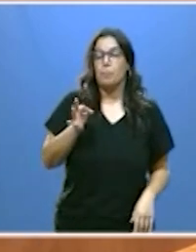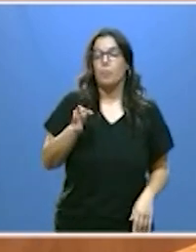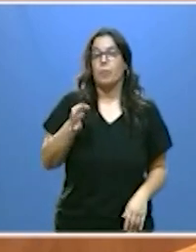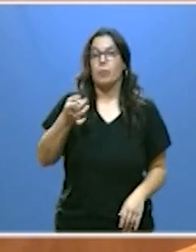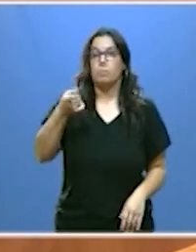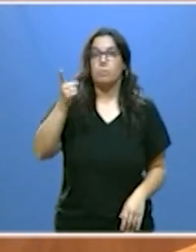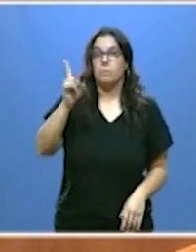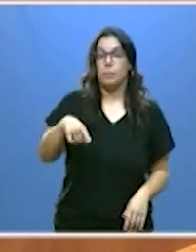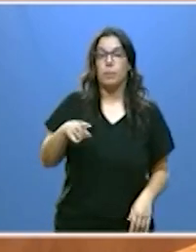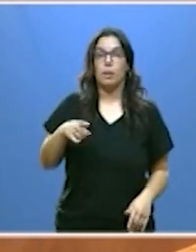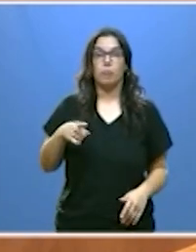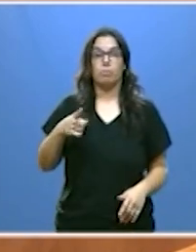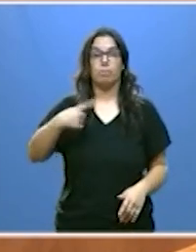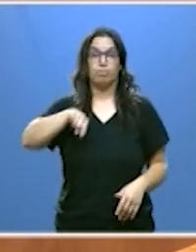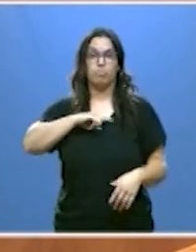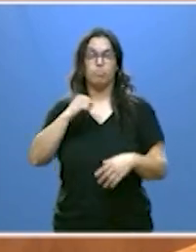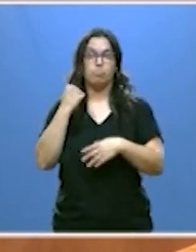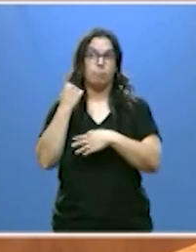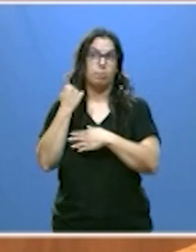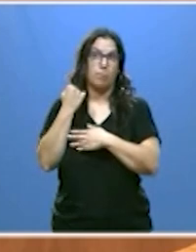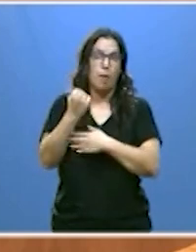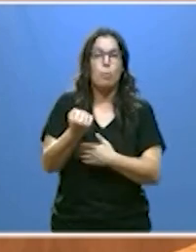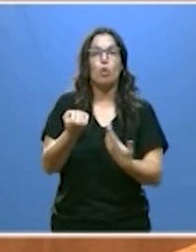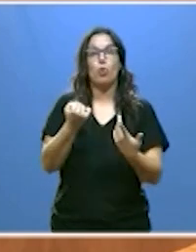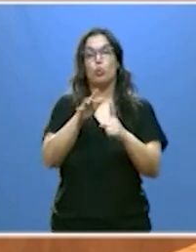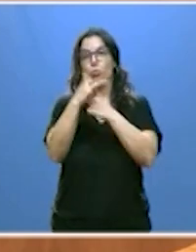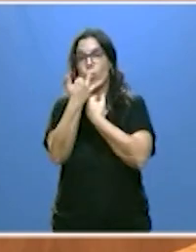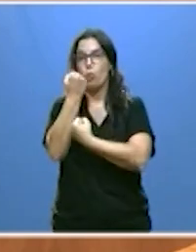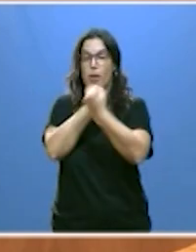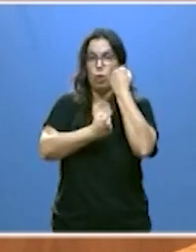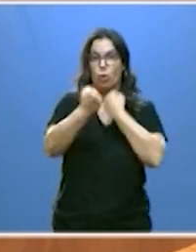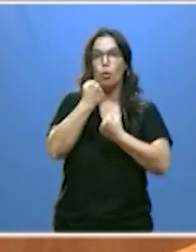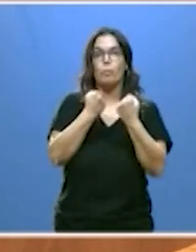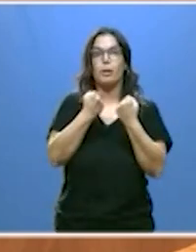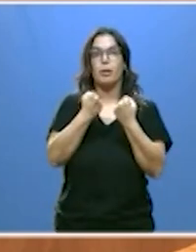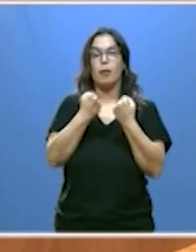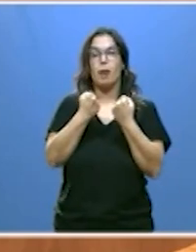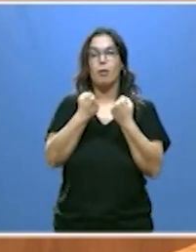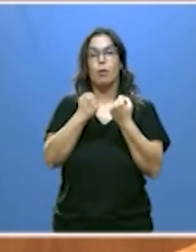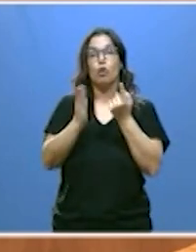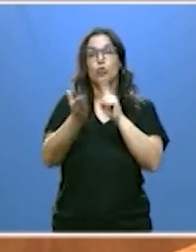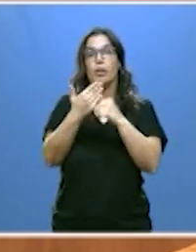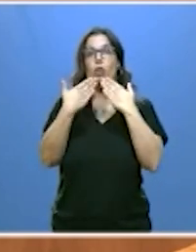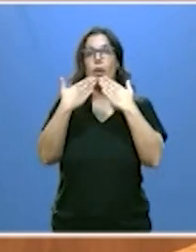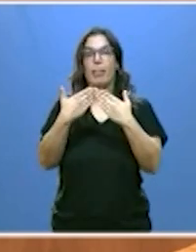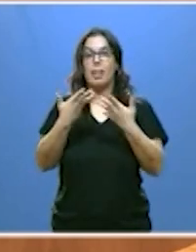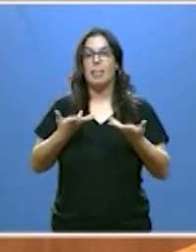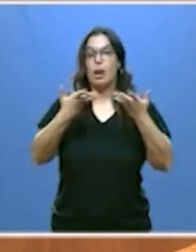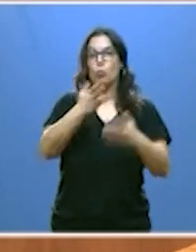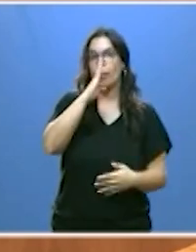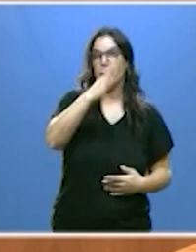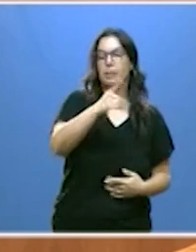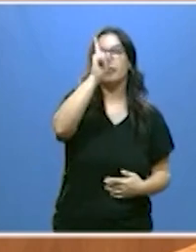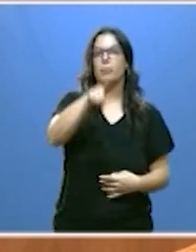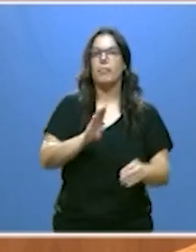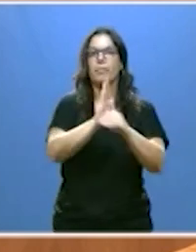nuestro apoyo, nuestra situación económica ha sido derivado gracias a las ayudas directas y la financiación